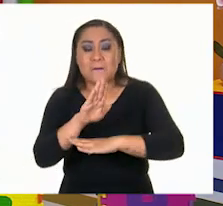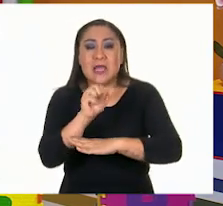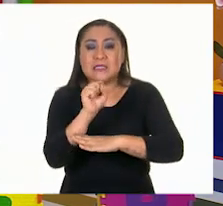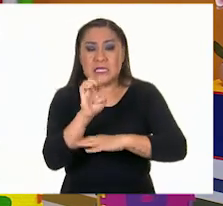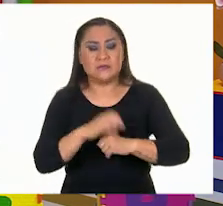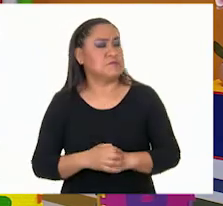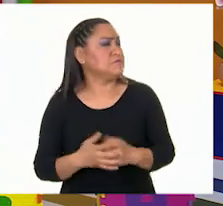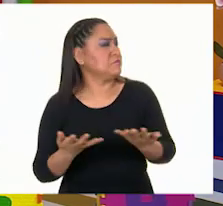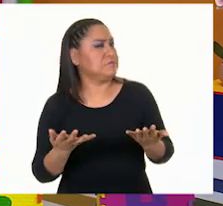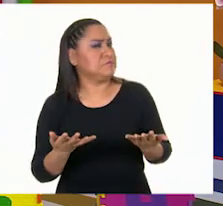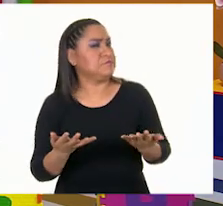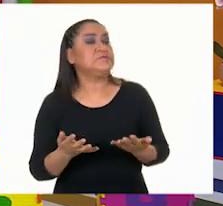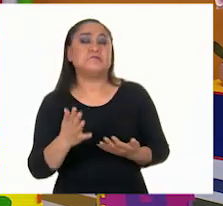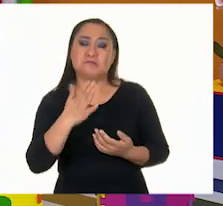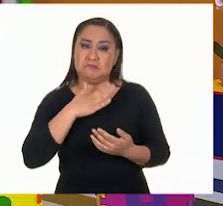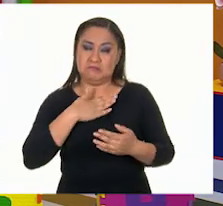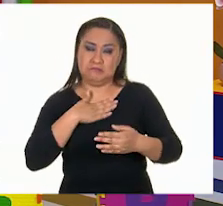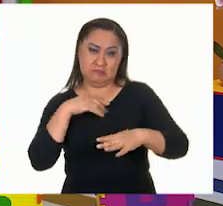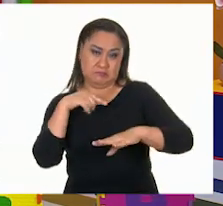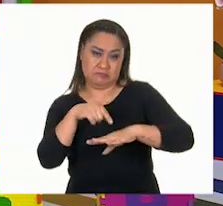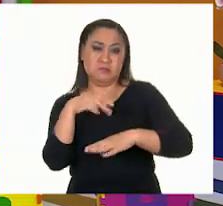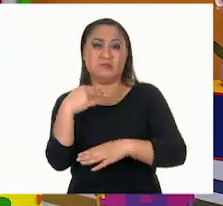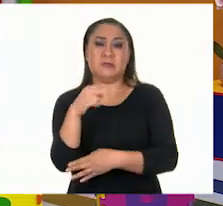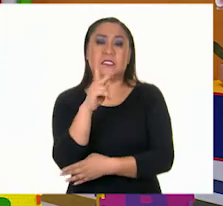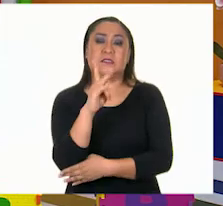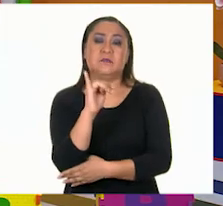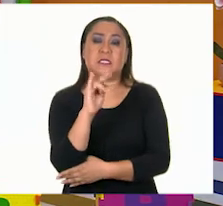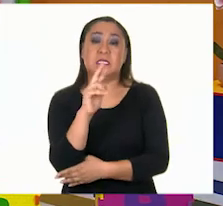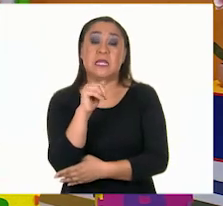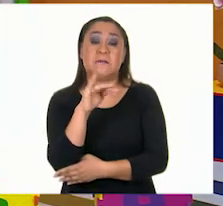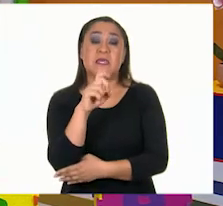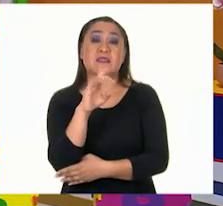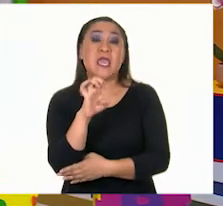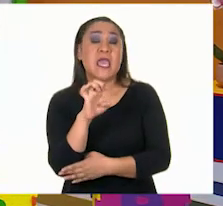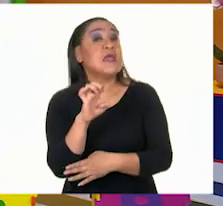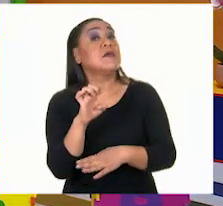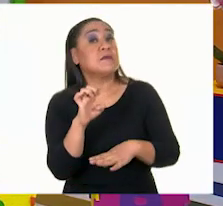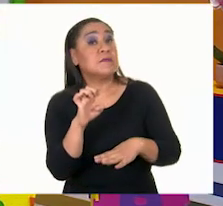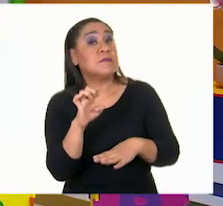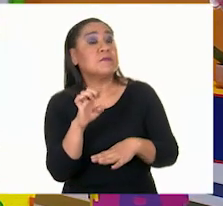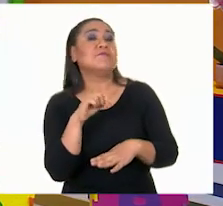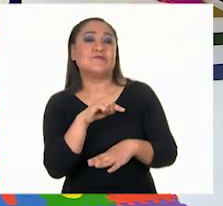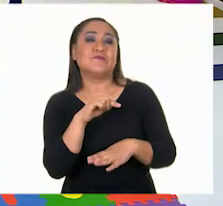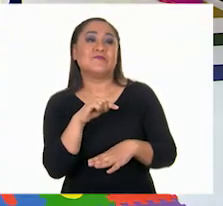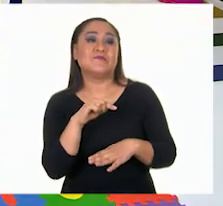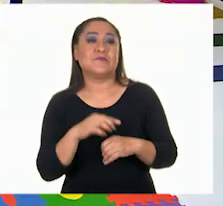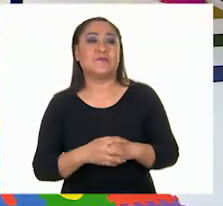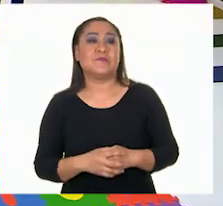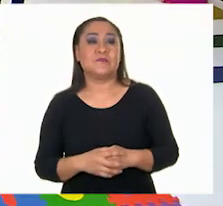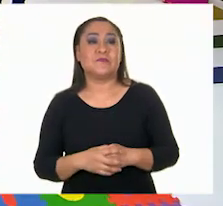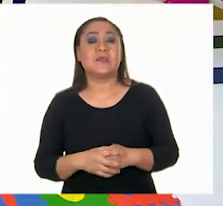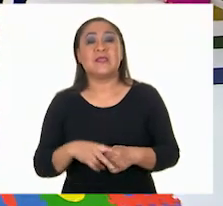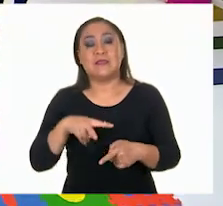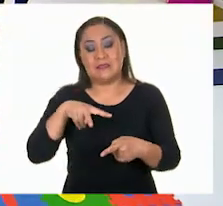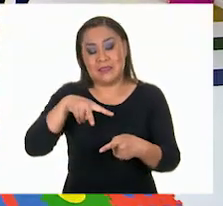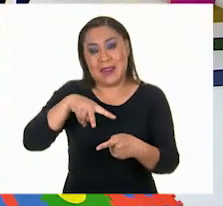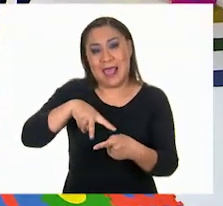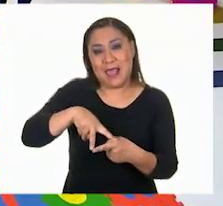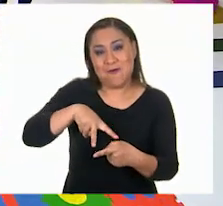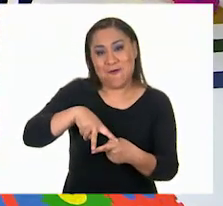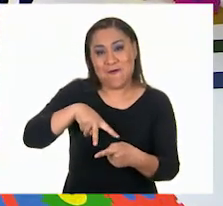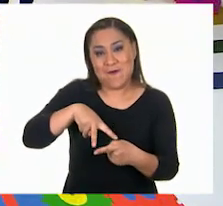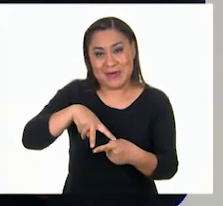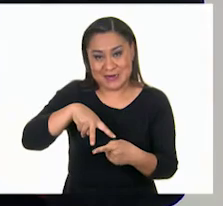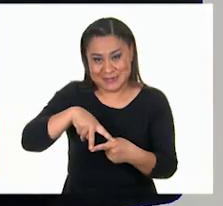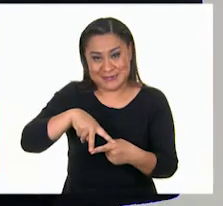Yo voy a decir pirámide. ¿Y su nombre es? Yo le voy a decir triangular. Pirámide triangular.